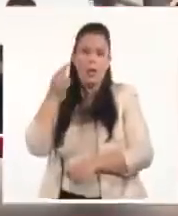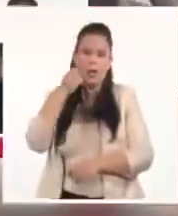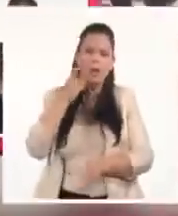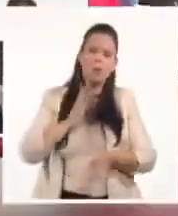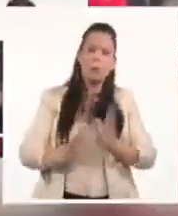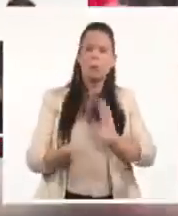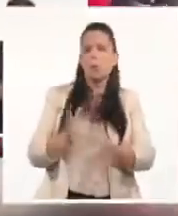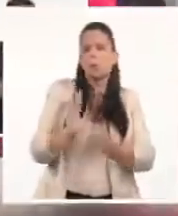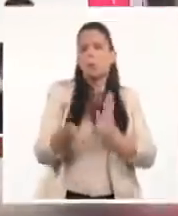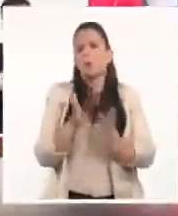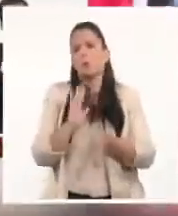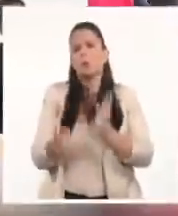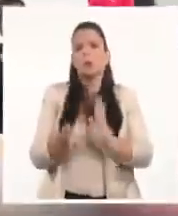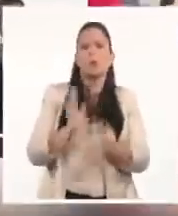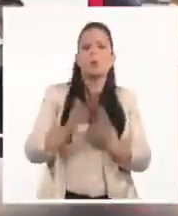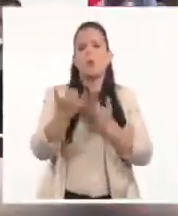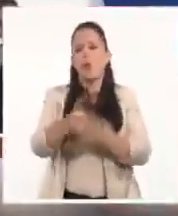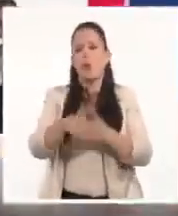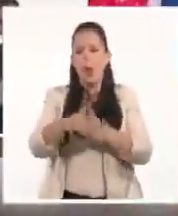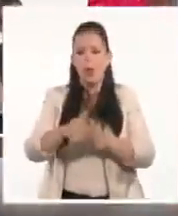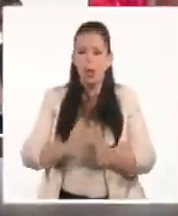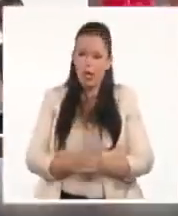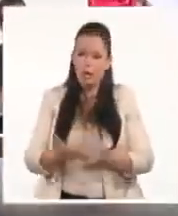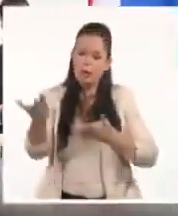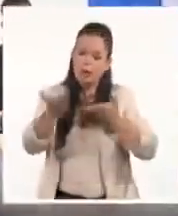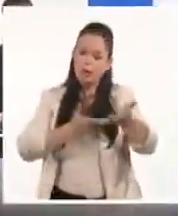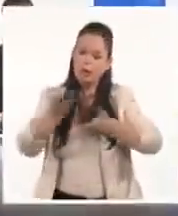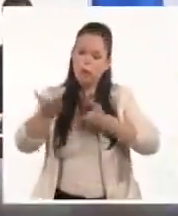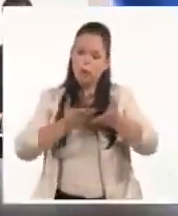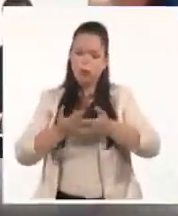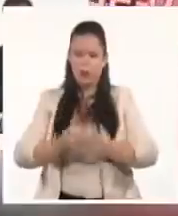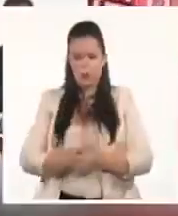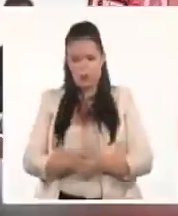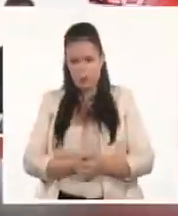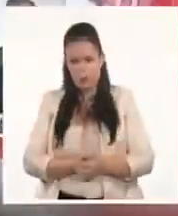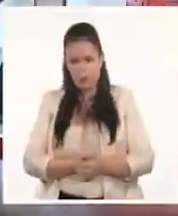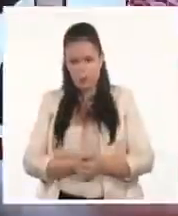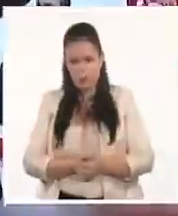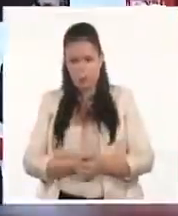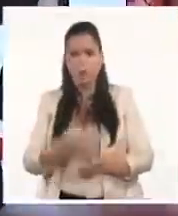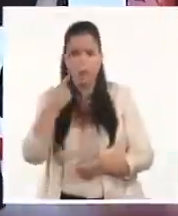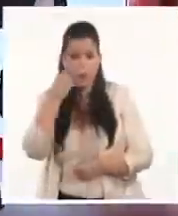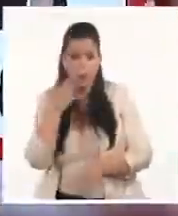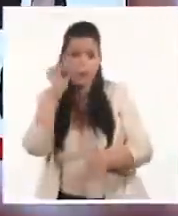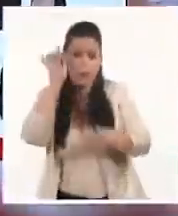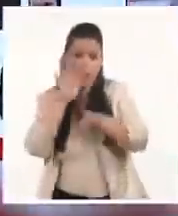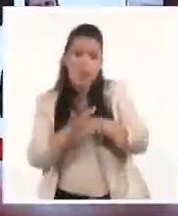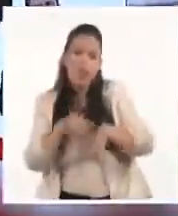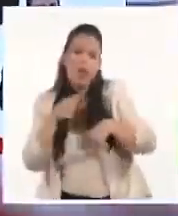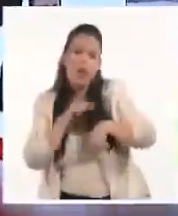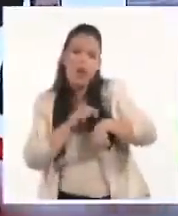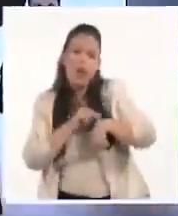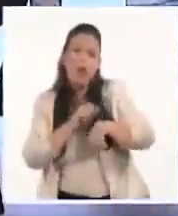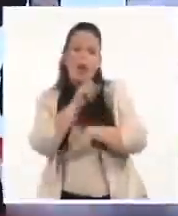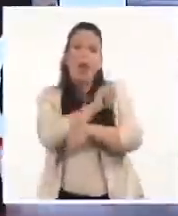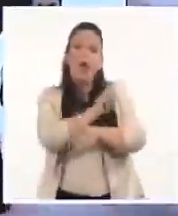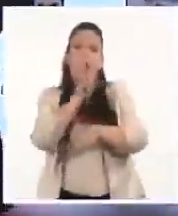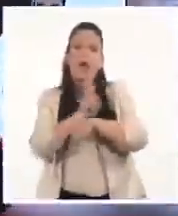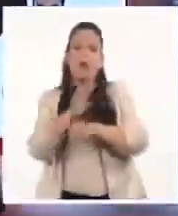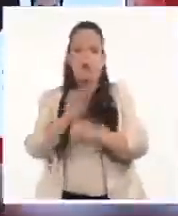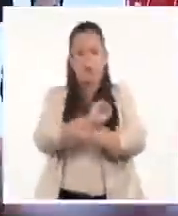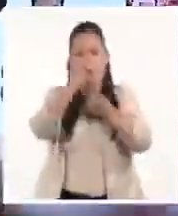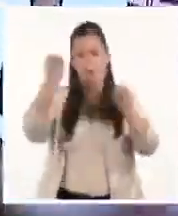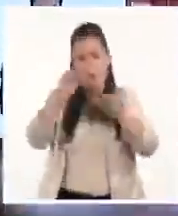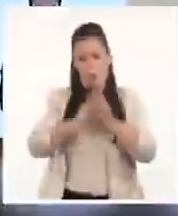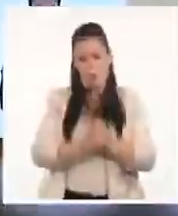actos violentos. Recuerden, todo esto desde las 11 de la mañana. Como resultado de la operación mediática promovida